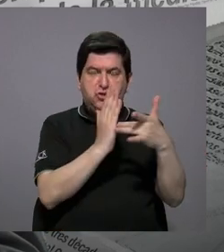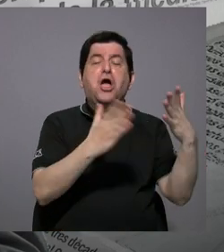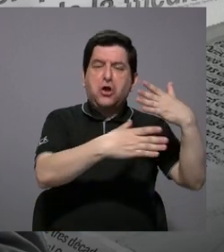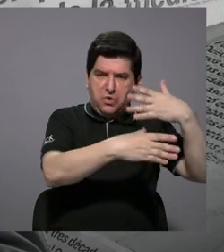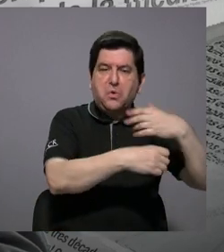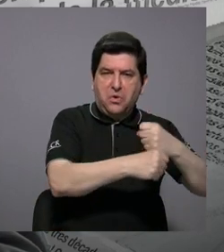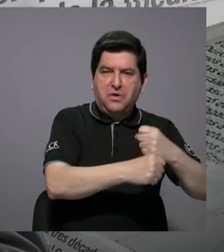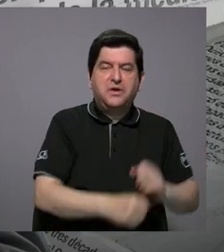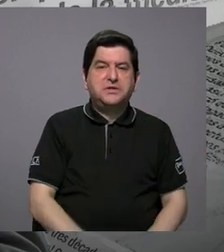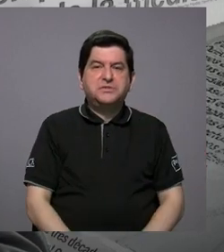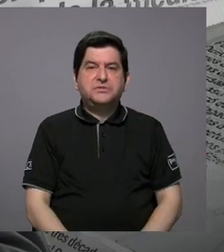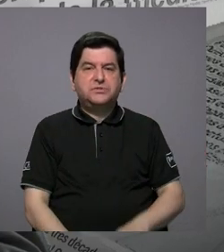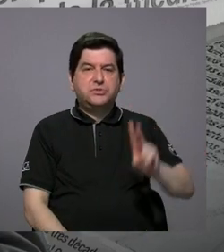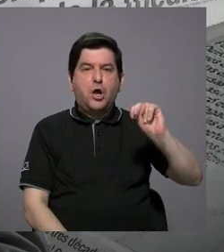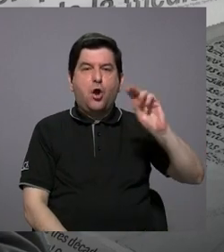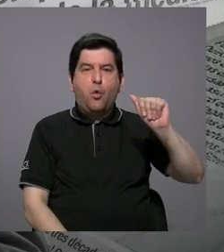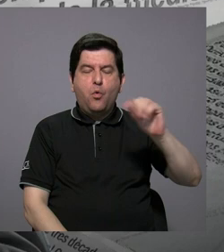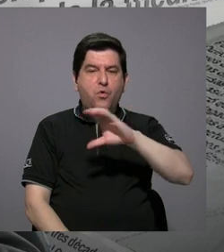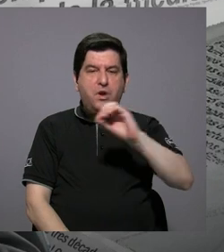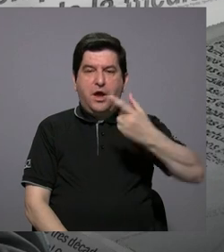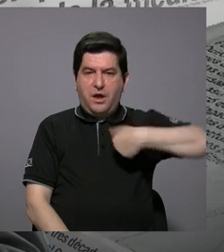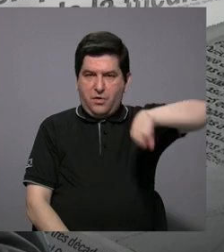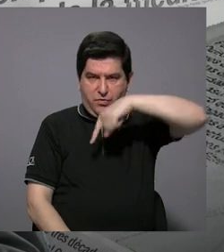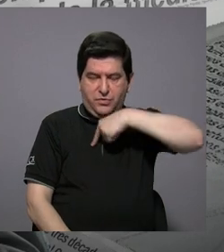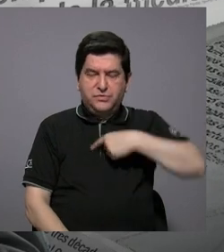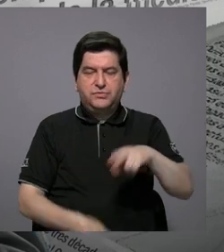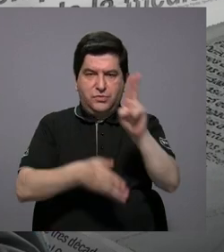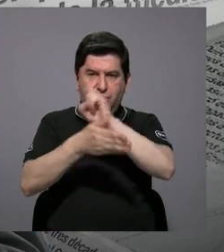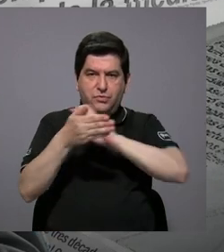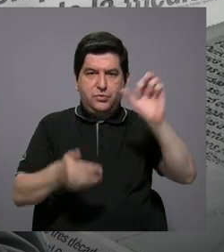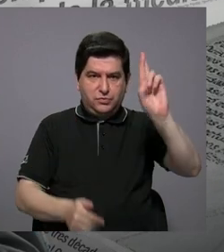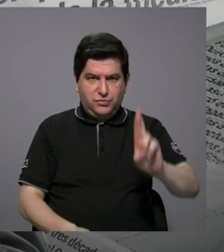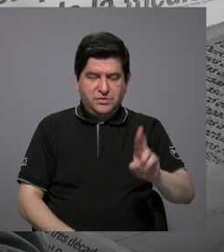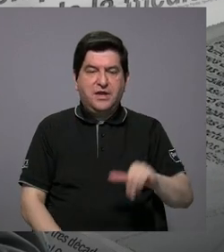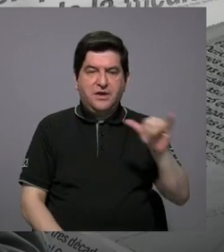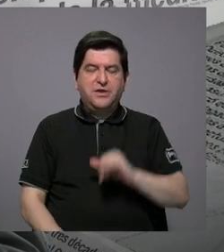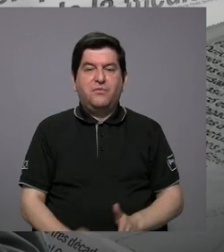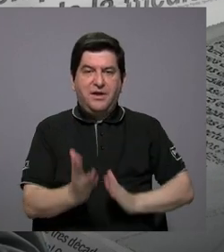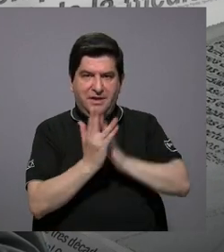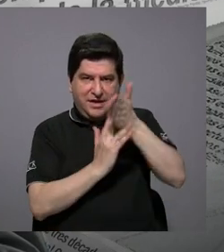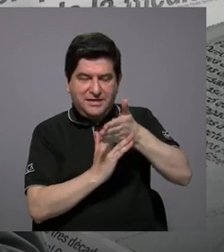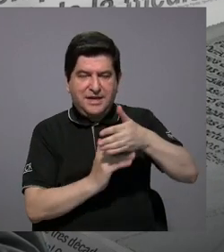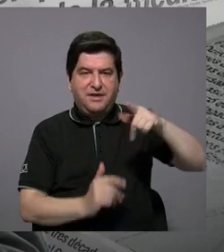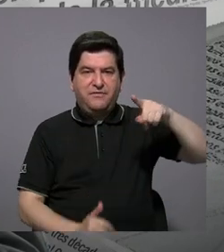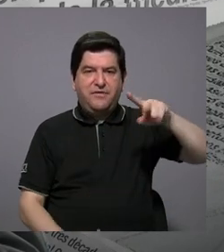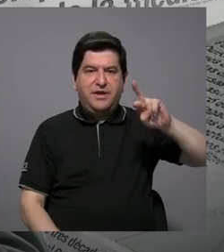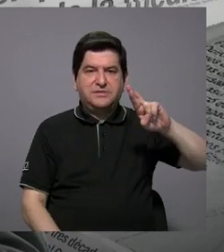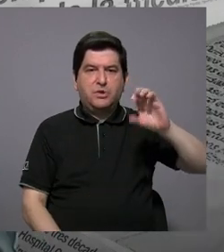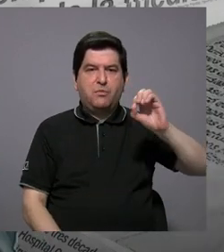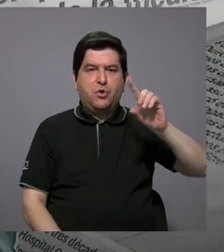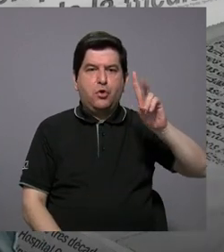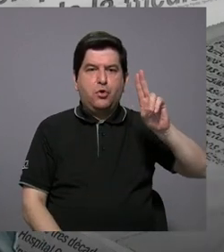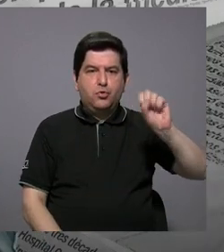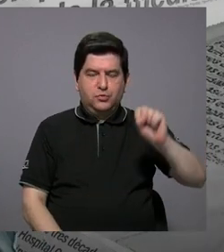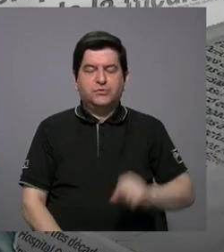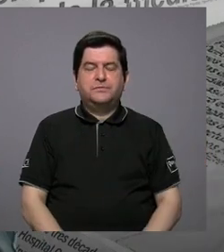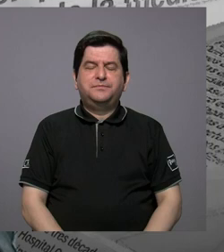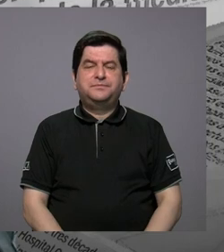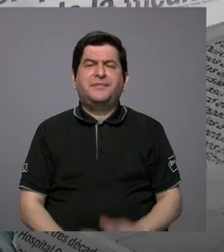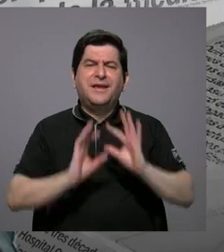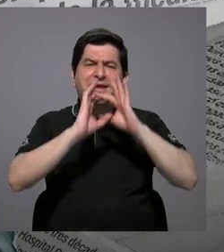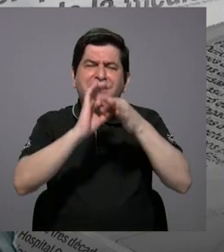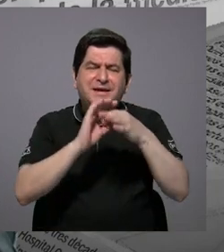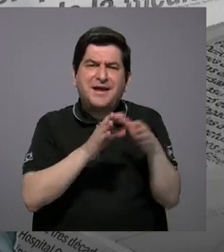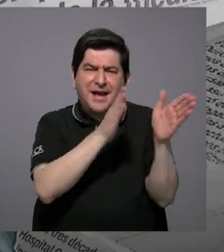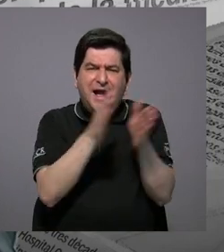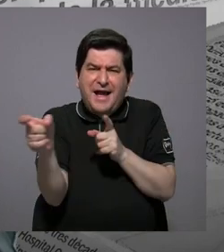reguladores, la UNA, y nosotros en la Universidad de Costa Rica, por medio de PRODUS, también hacemos planes reguladores. Precisamente sobre